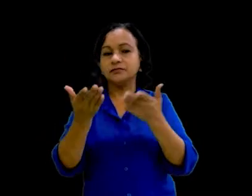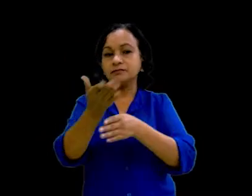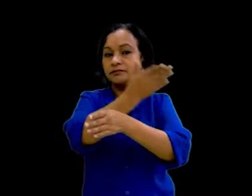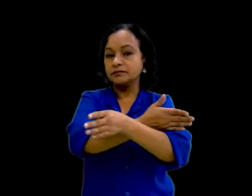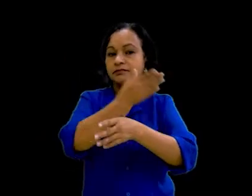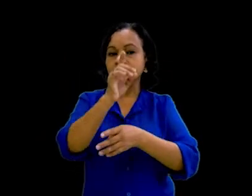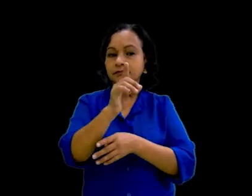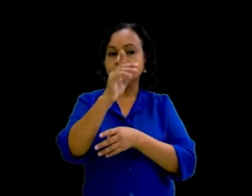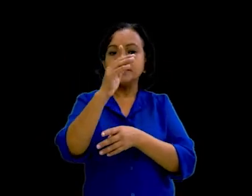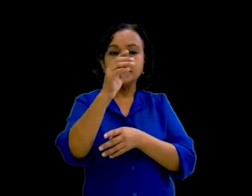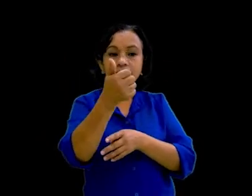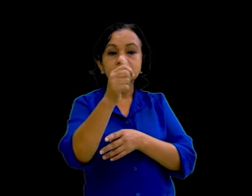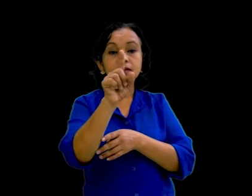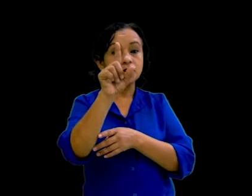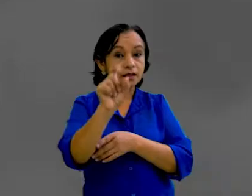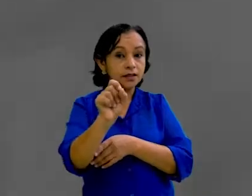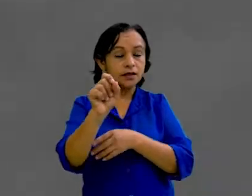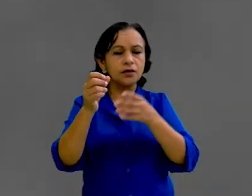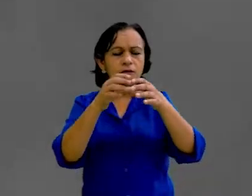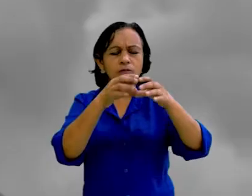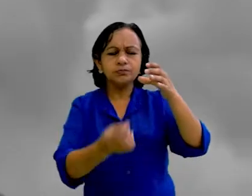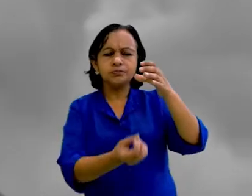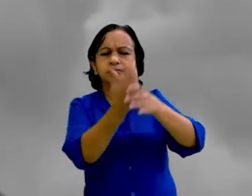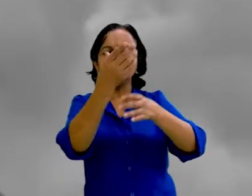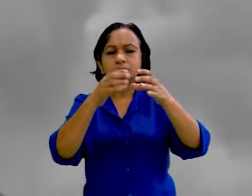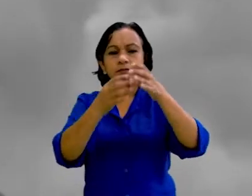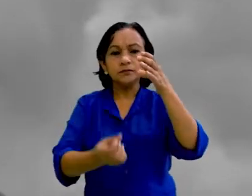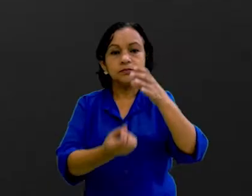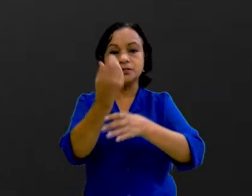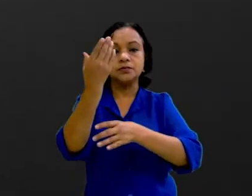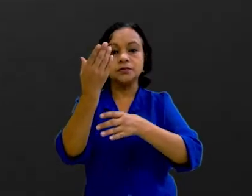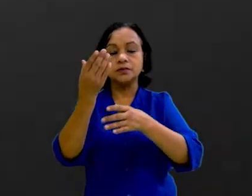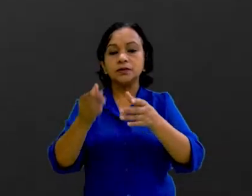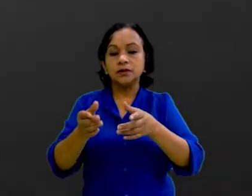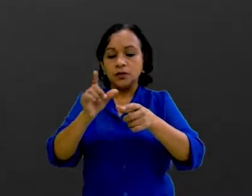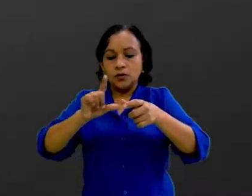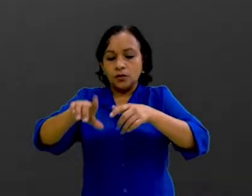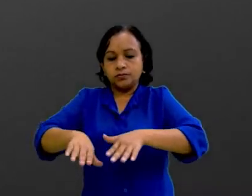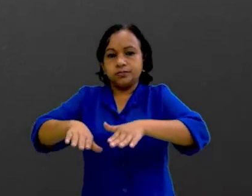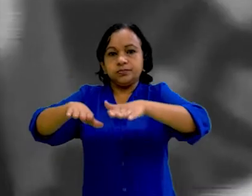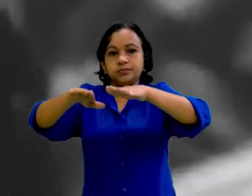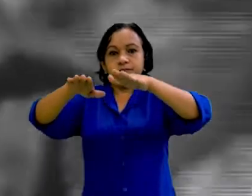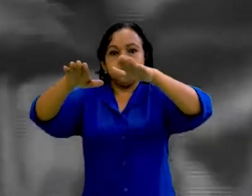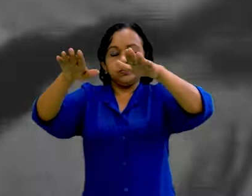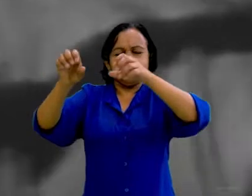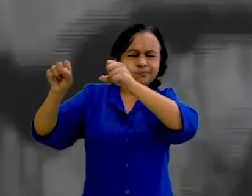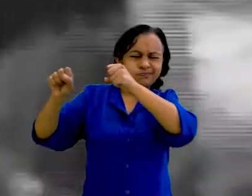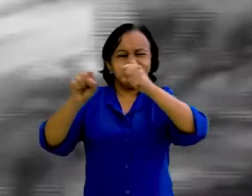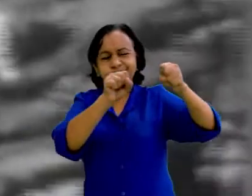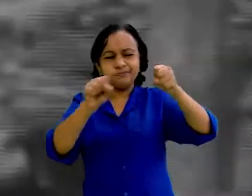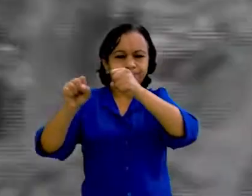En el año 1610, tras varias erupciones del volcán Momotombo, crecidas del lago Solotlán, y un potente